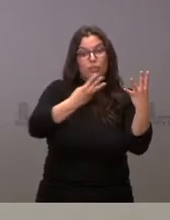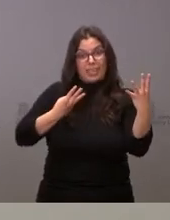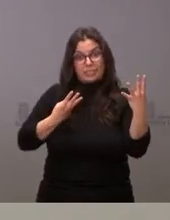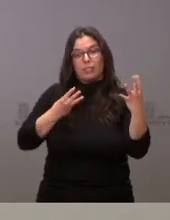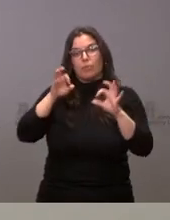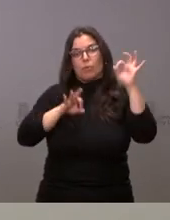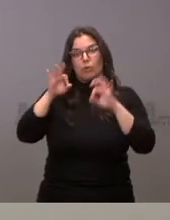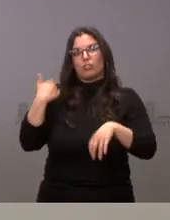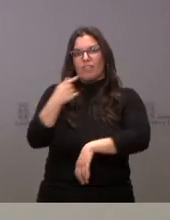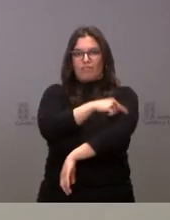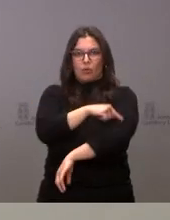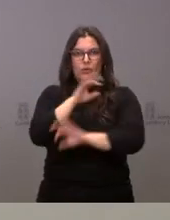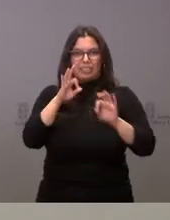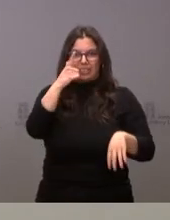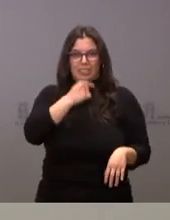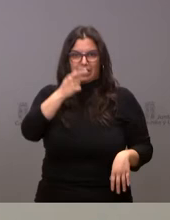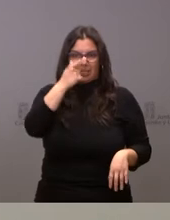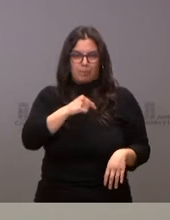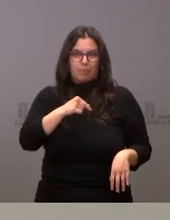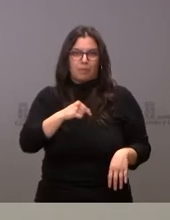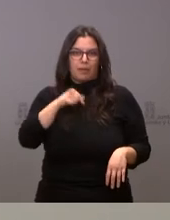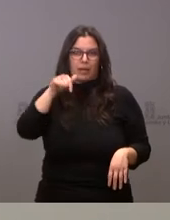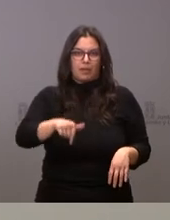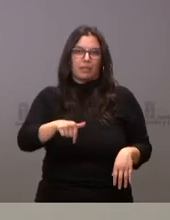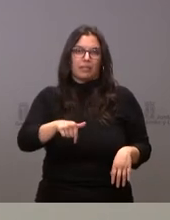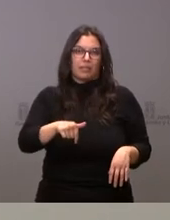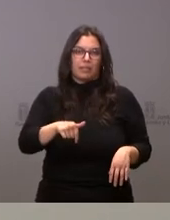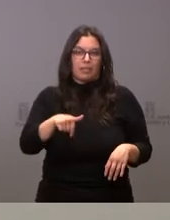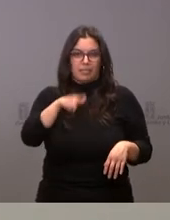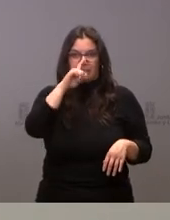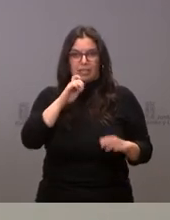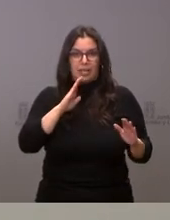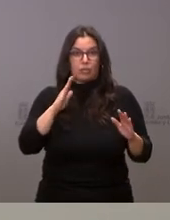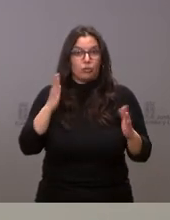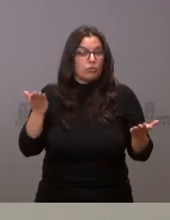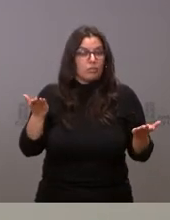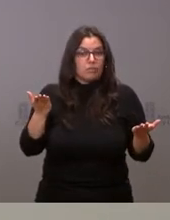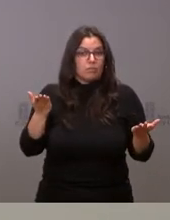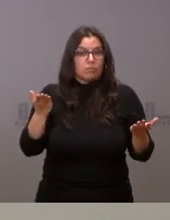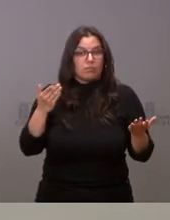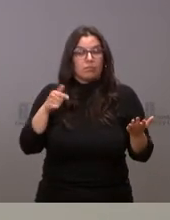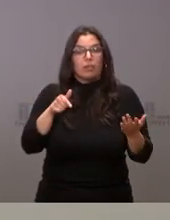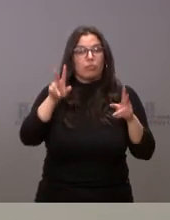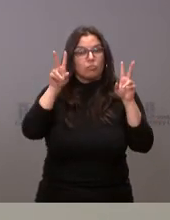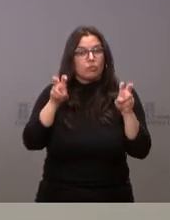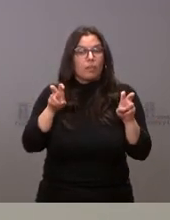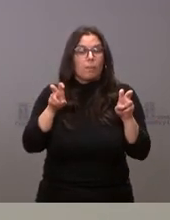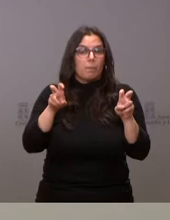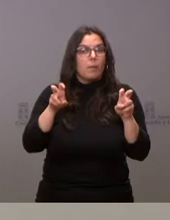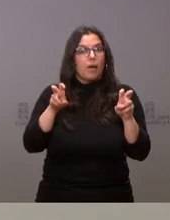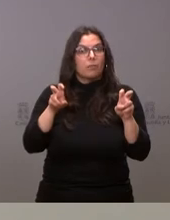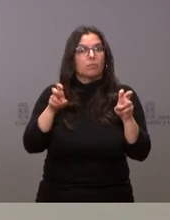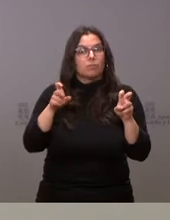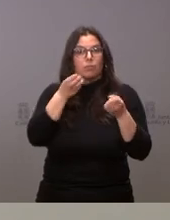accedido ya a la vacuna de la gripe en esta temporada y por tanto esta es una cuestión que